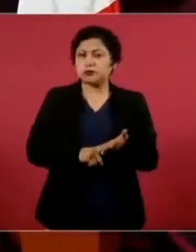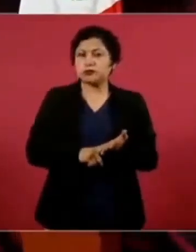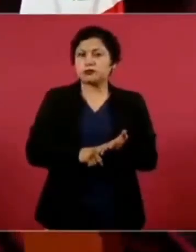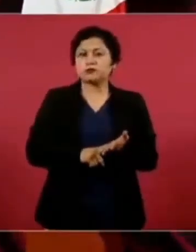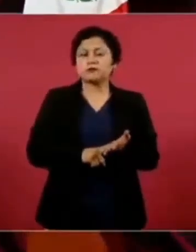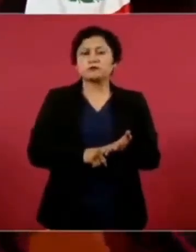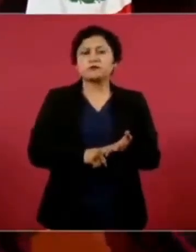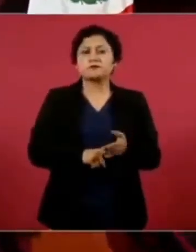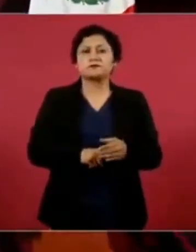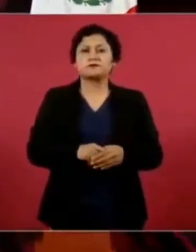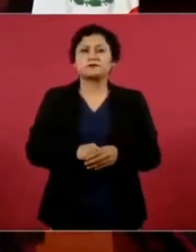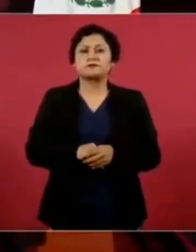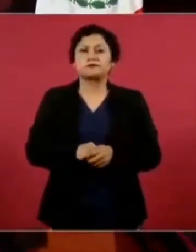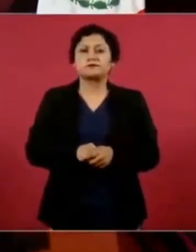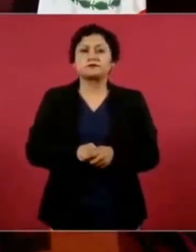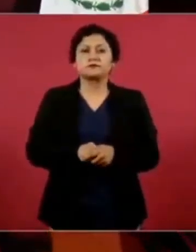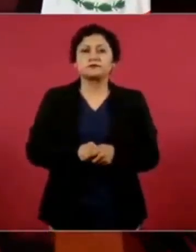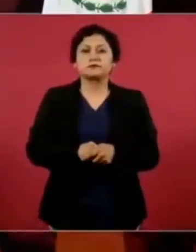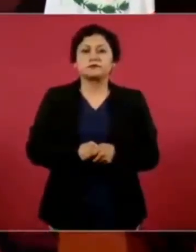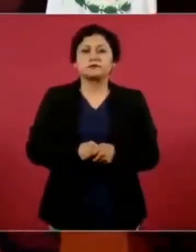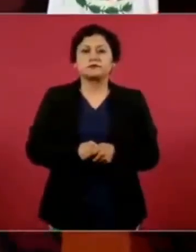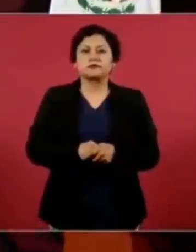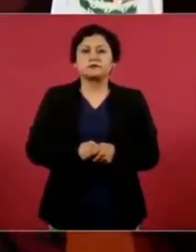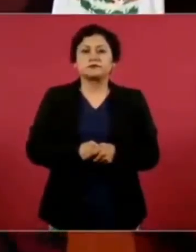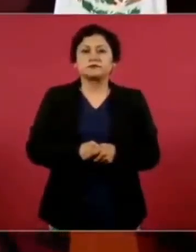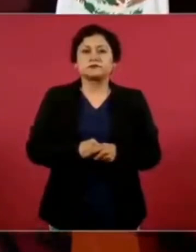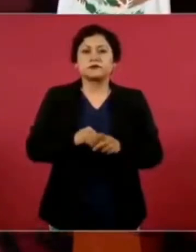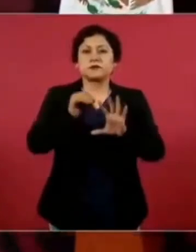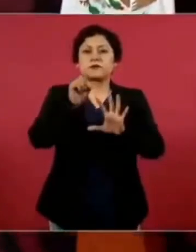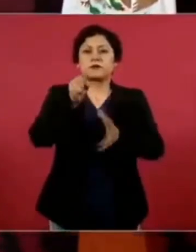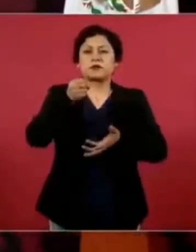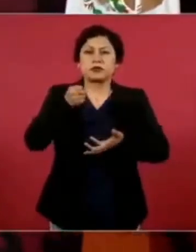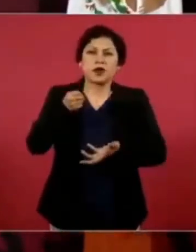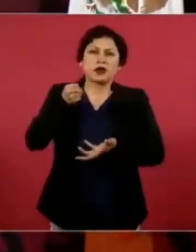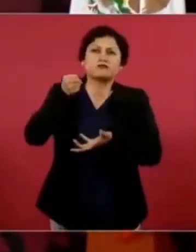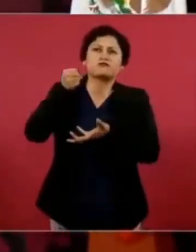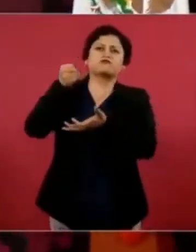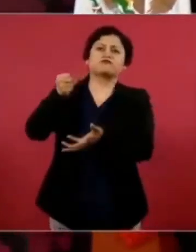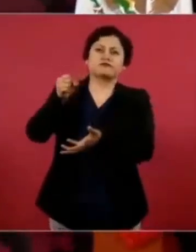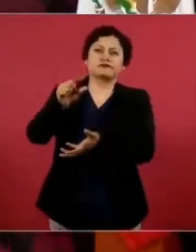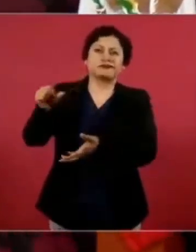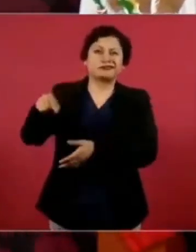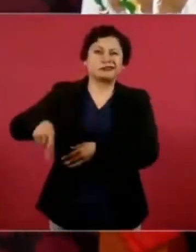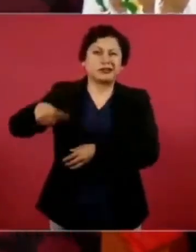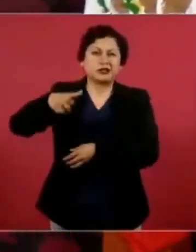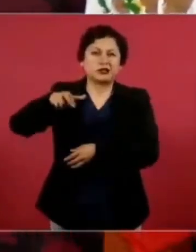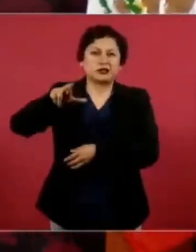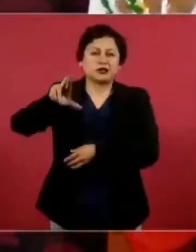una inversión a Quintana Roo cercana